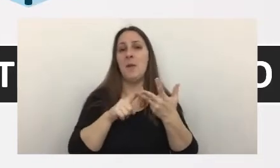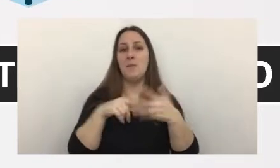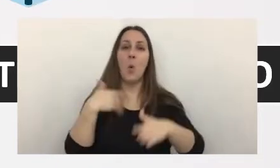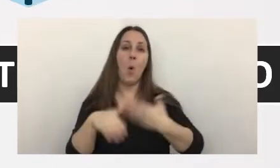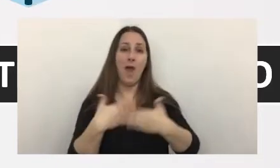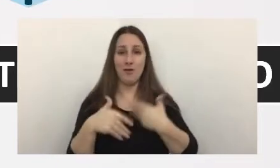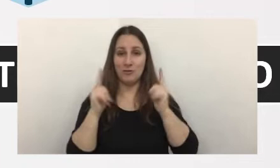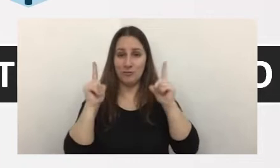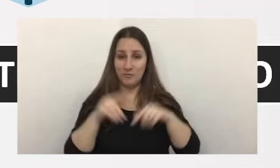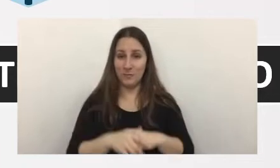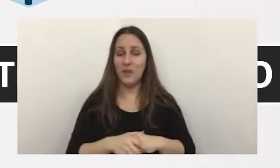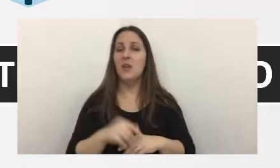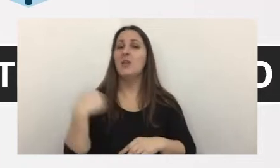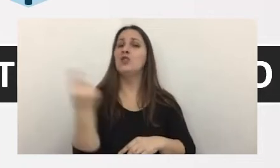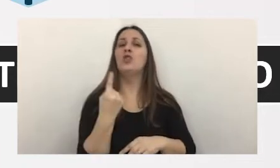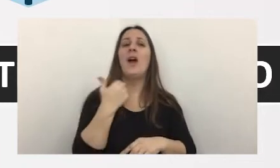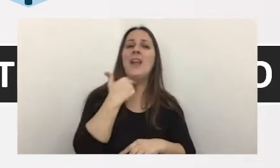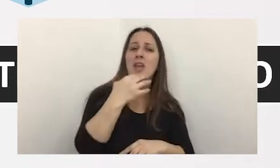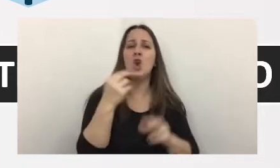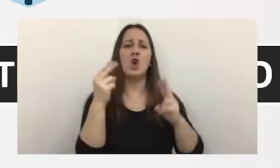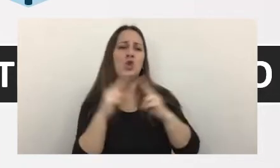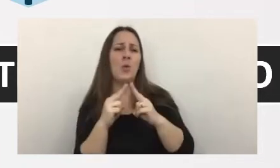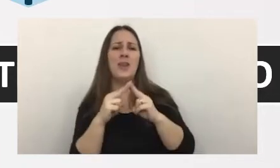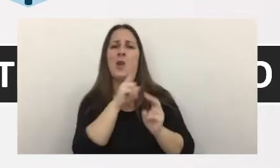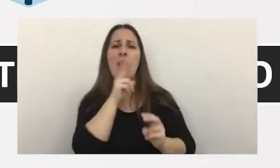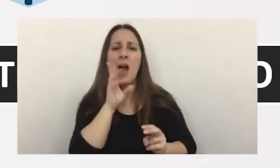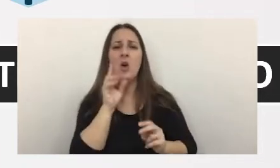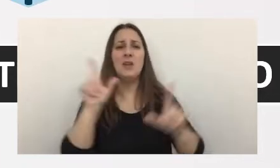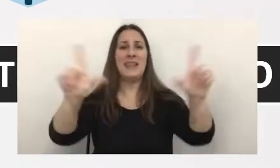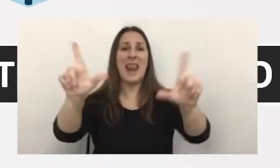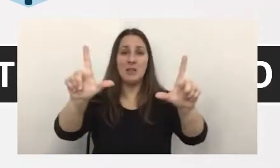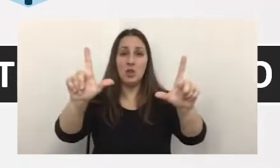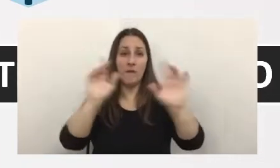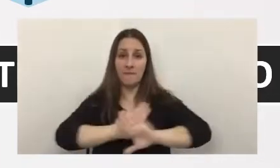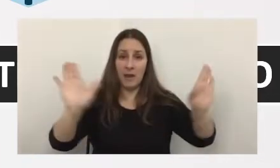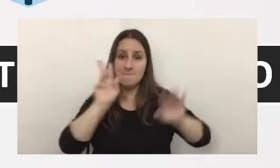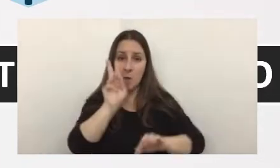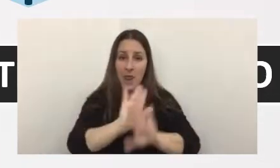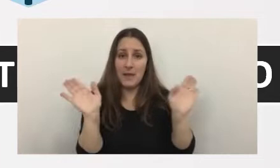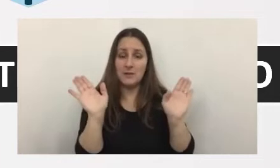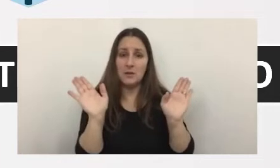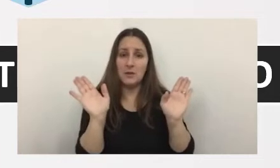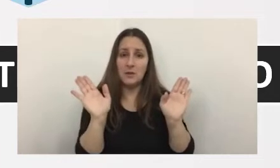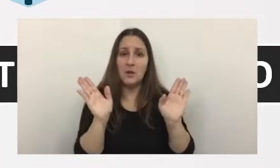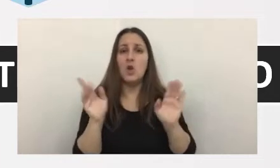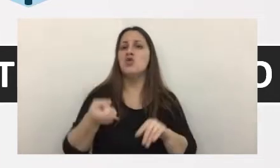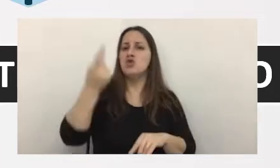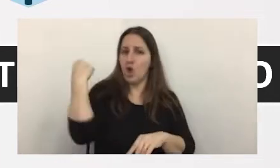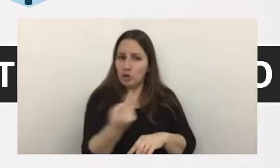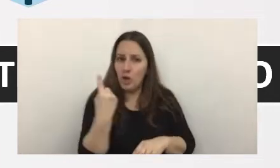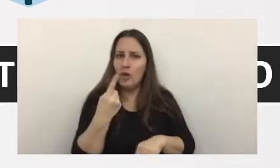cuántos de nuestros hijos nietos sobrinos ahijados no miran televisión cuántos de nosotros teníamos un horario